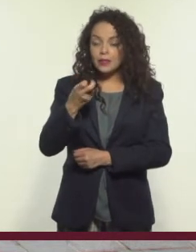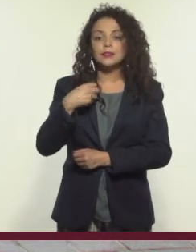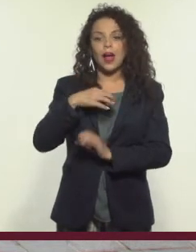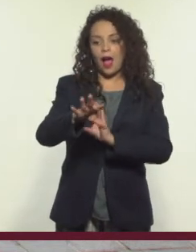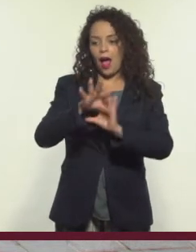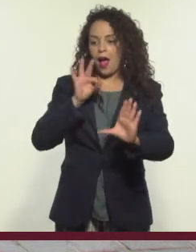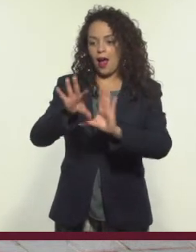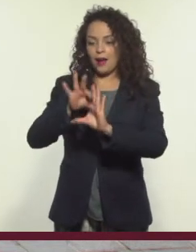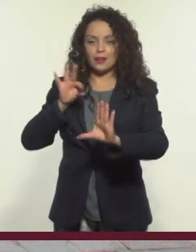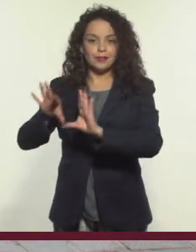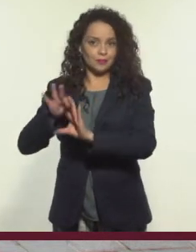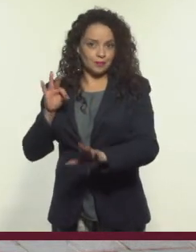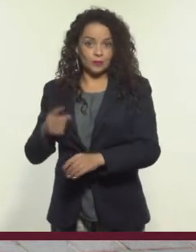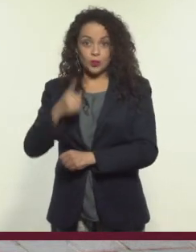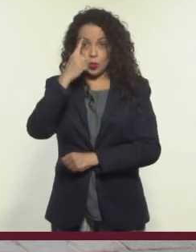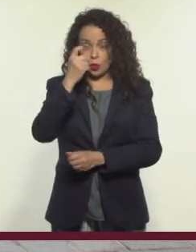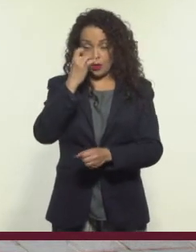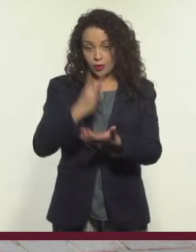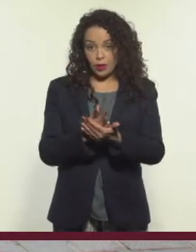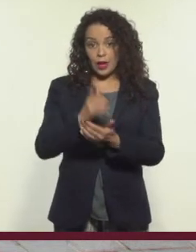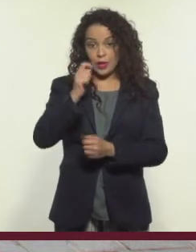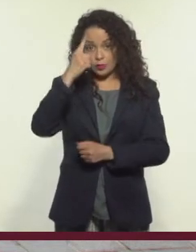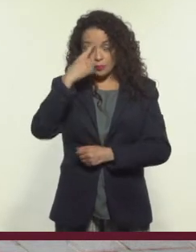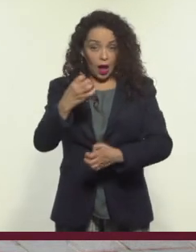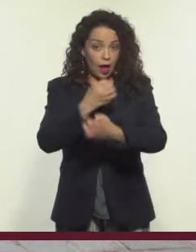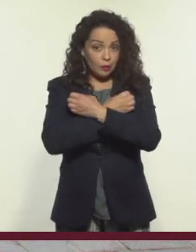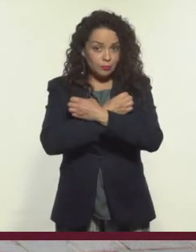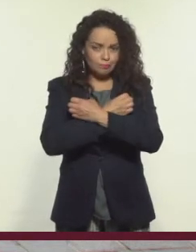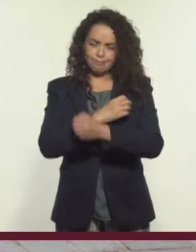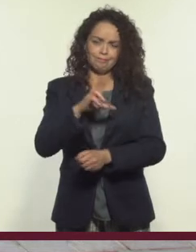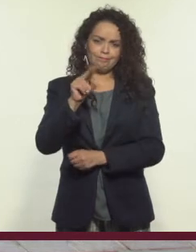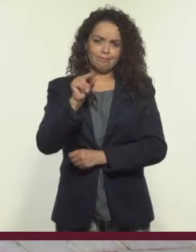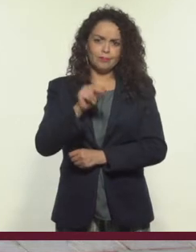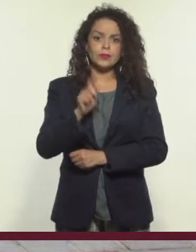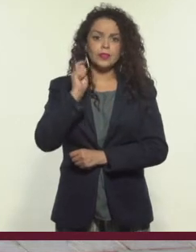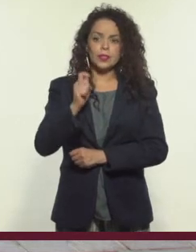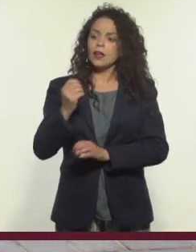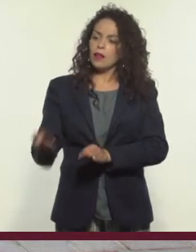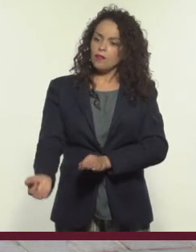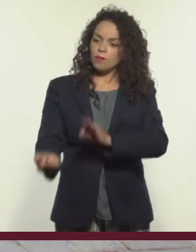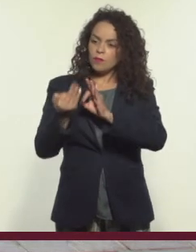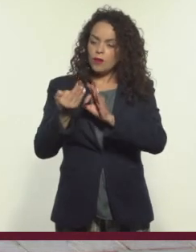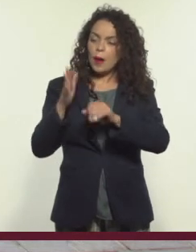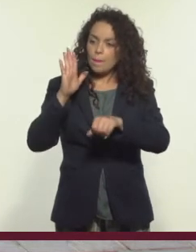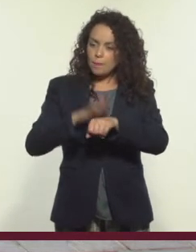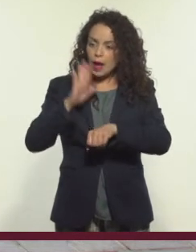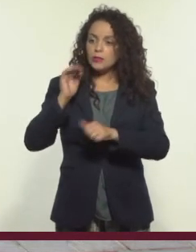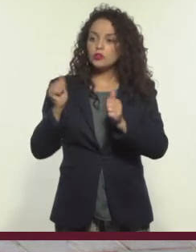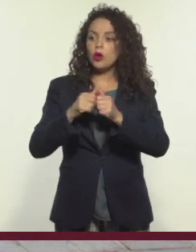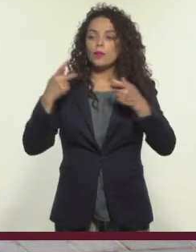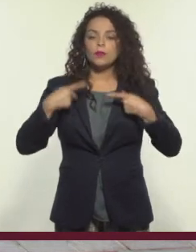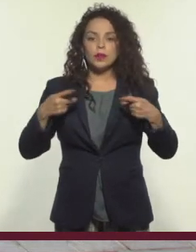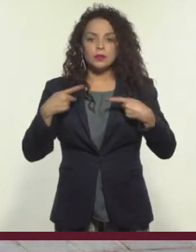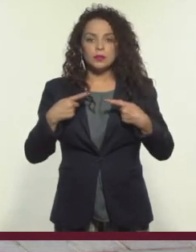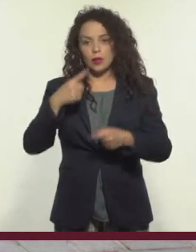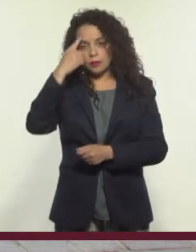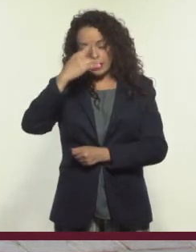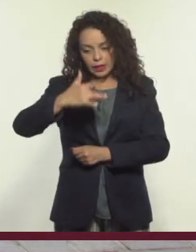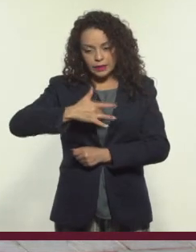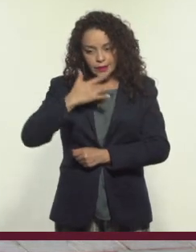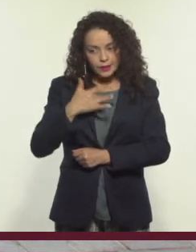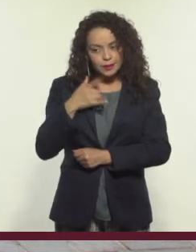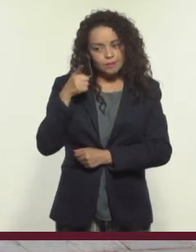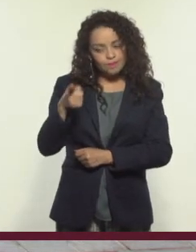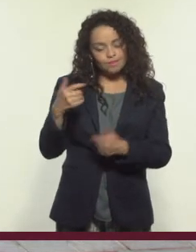libros humanos. Así que no solo sirve como algo académico, también nos acerca un poco más a otras personas y nos ayuda a ser